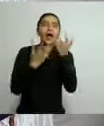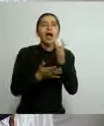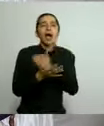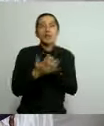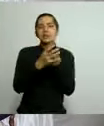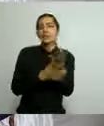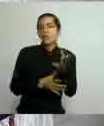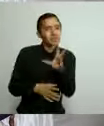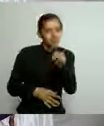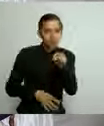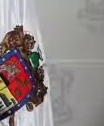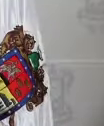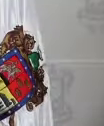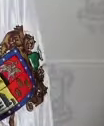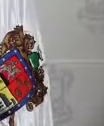las ganas de salir.